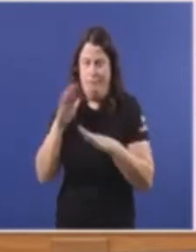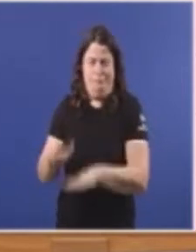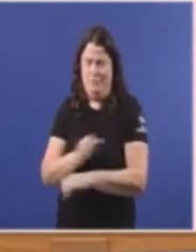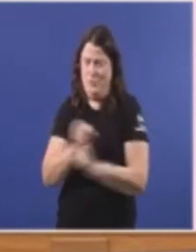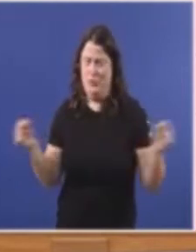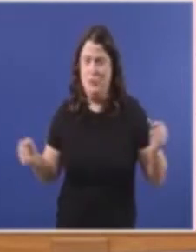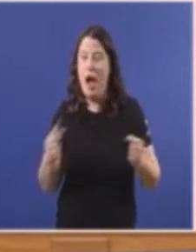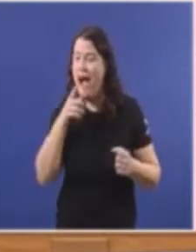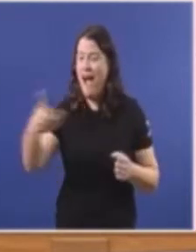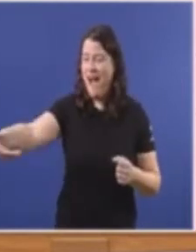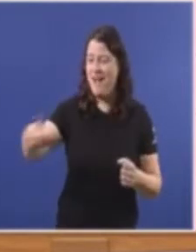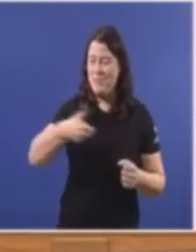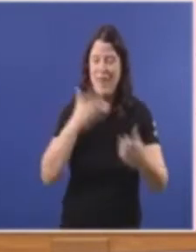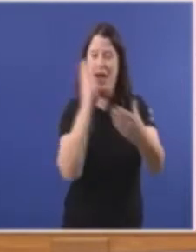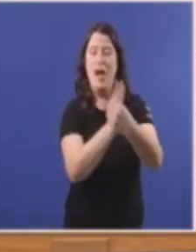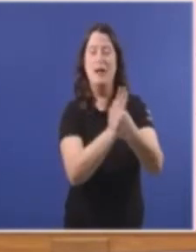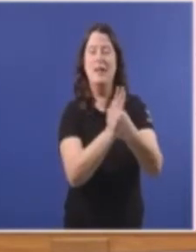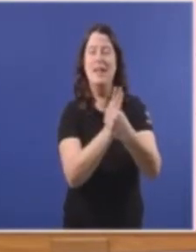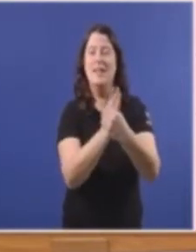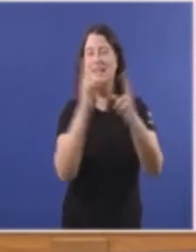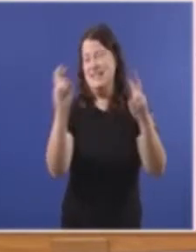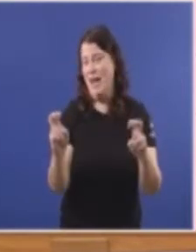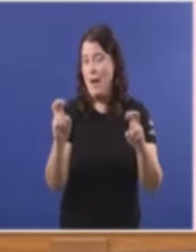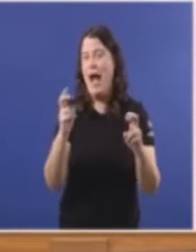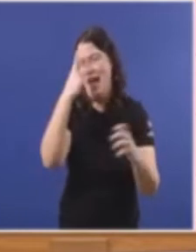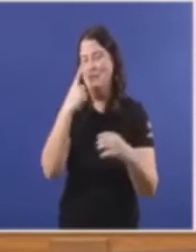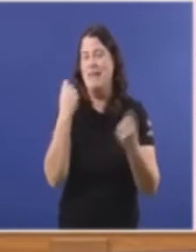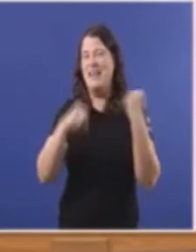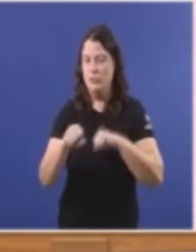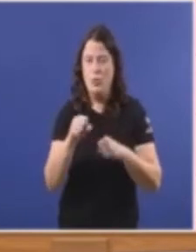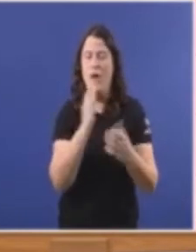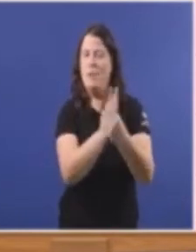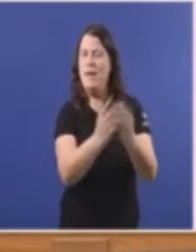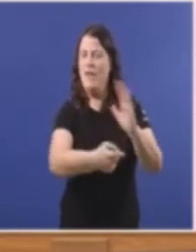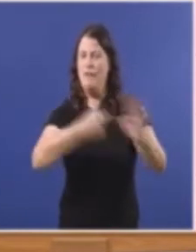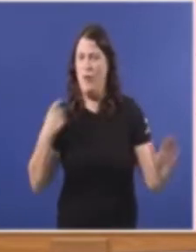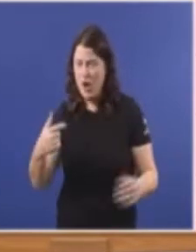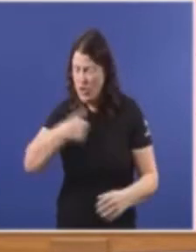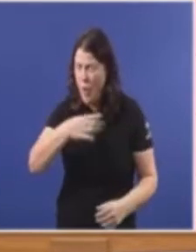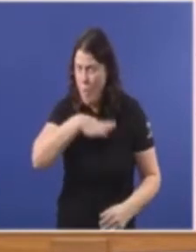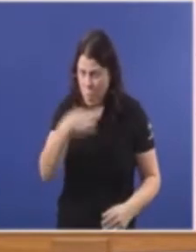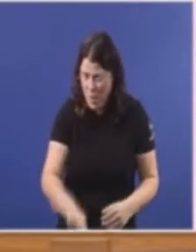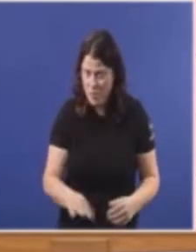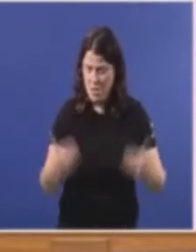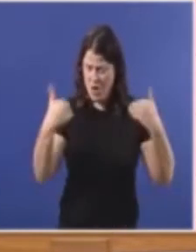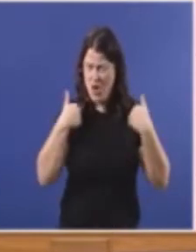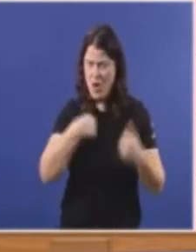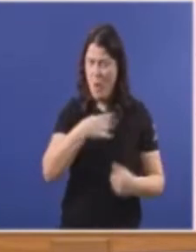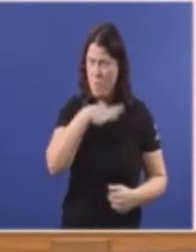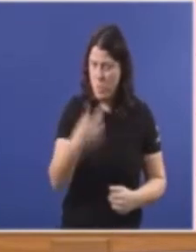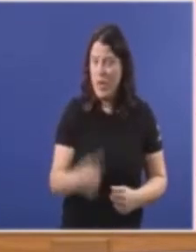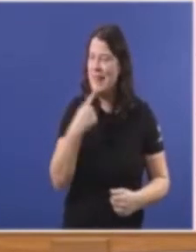pide Que deixe sin efecto Un expediente disciplinario Pero vostedes creen Que é un podo E teño competencias Para